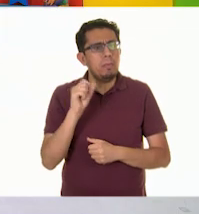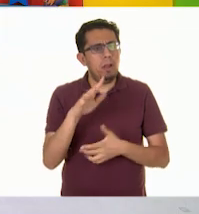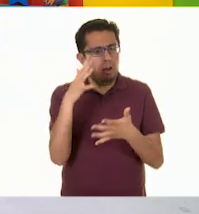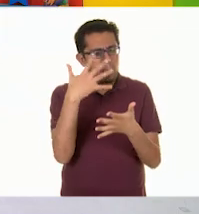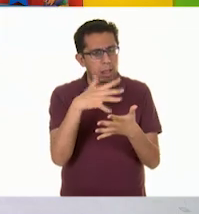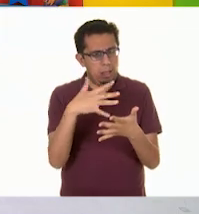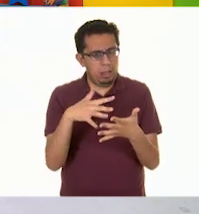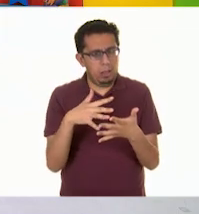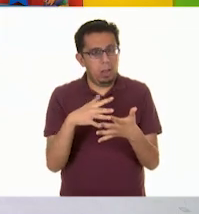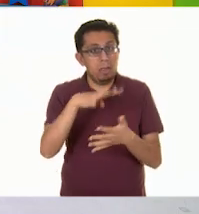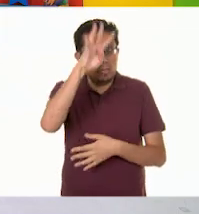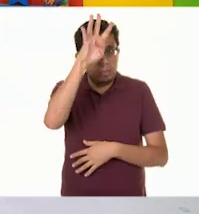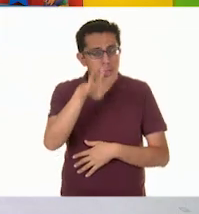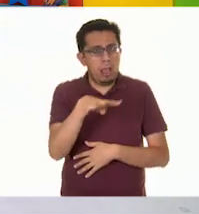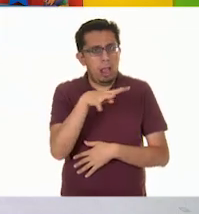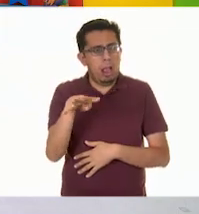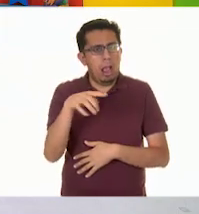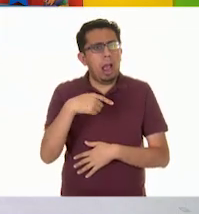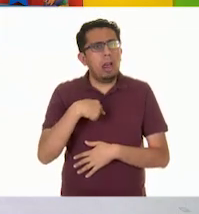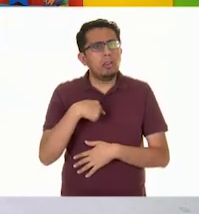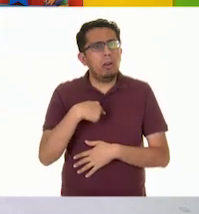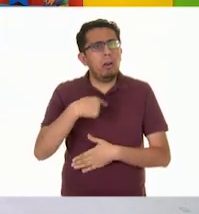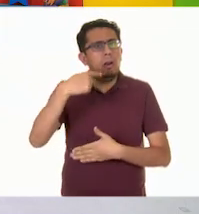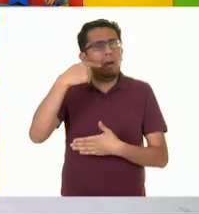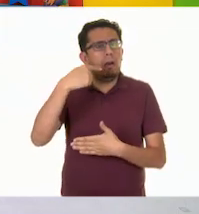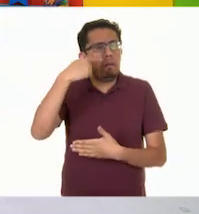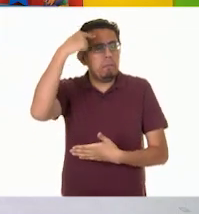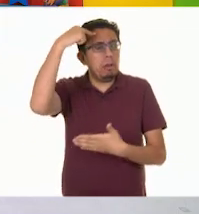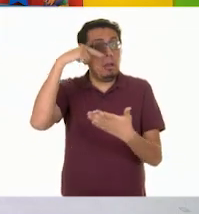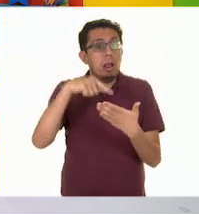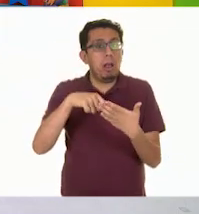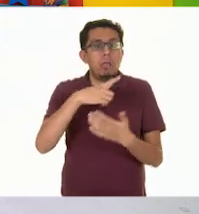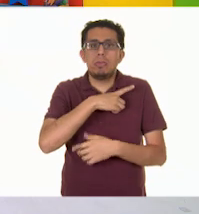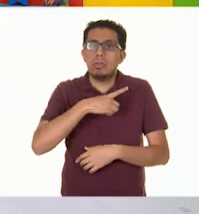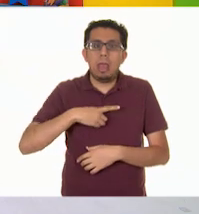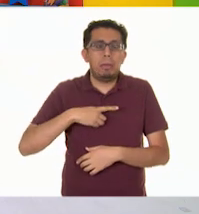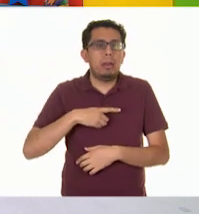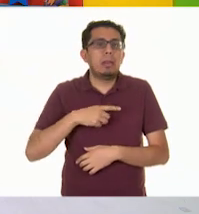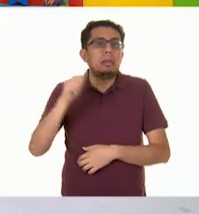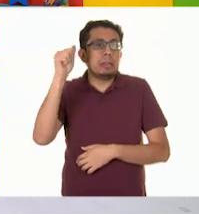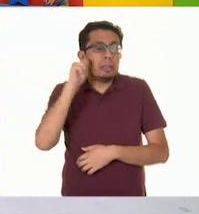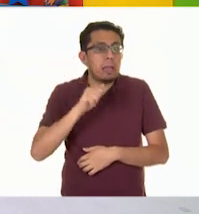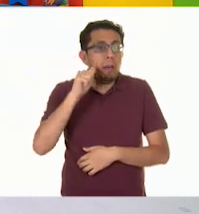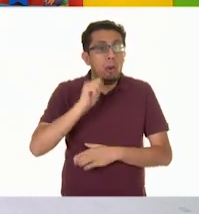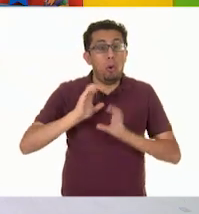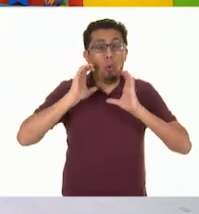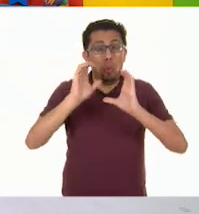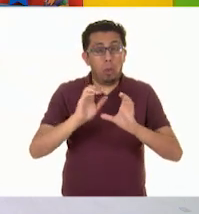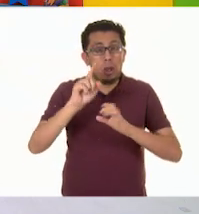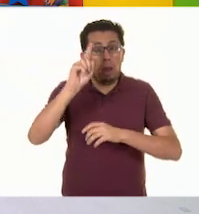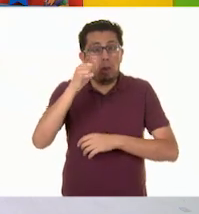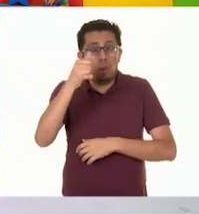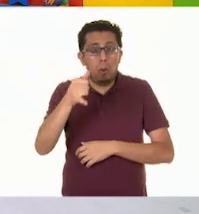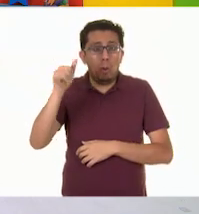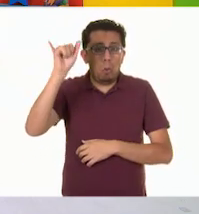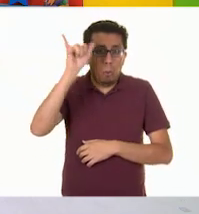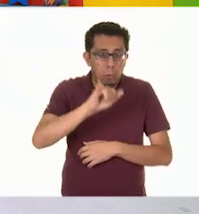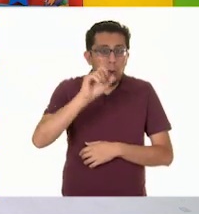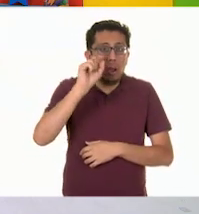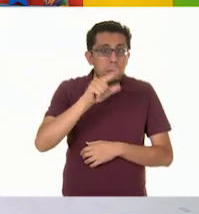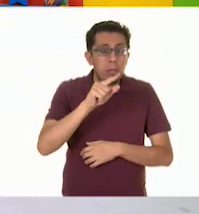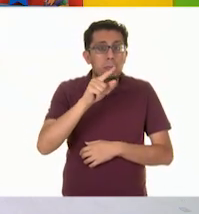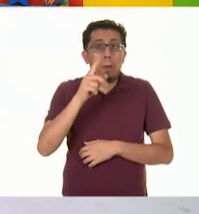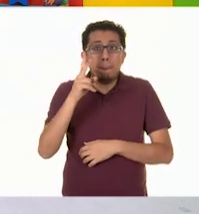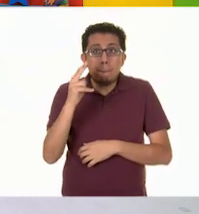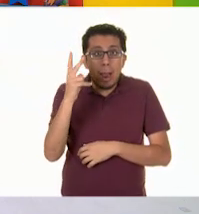de la tabla, entiendo que todos los árboles tienen que regarse y podarse. Exactamente. Esto quiere